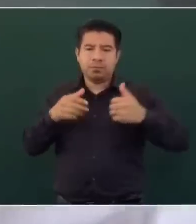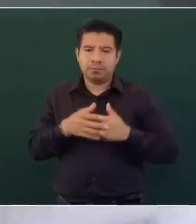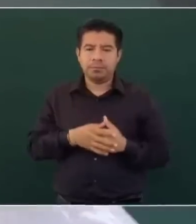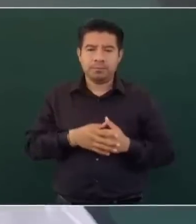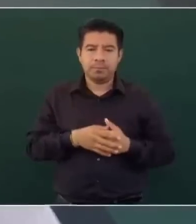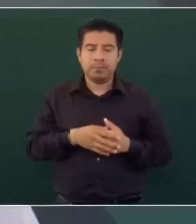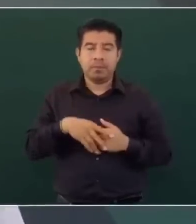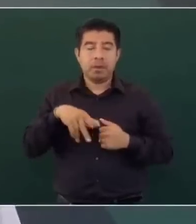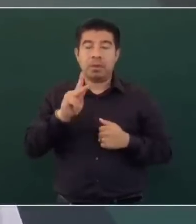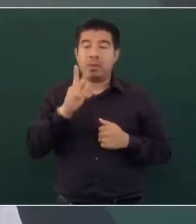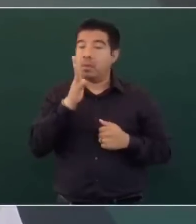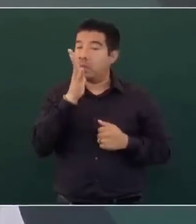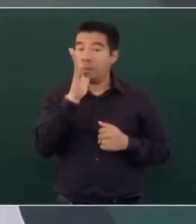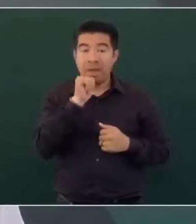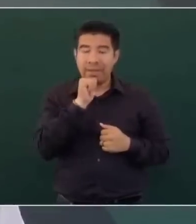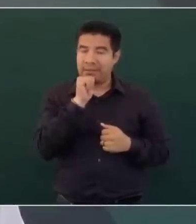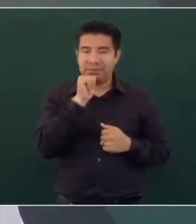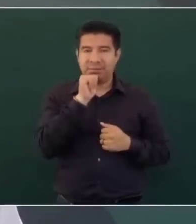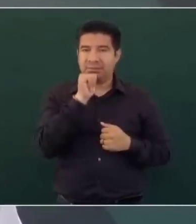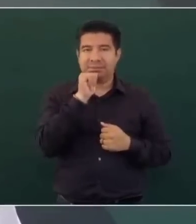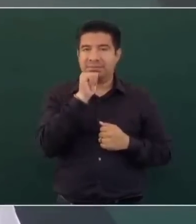No, también. No.